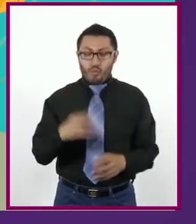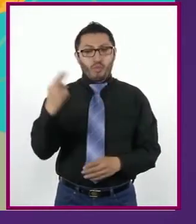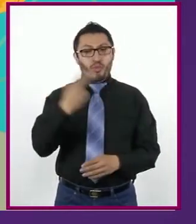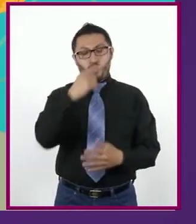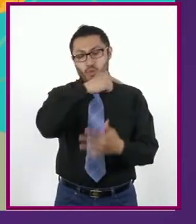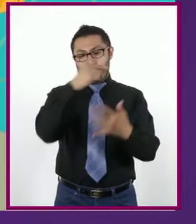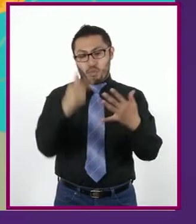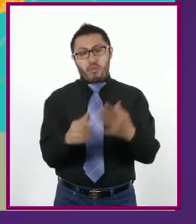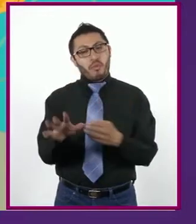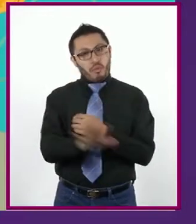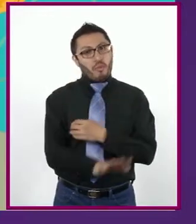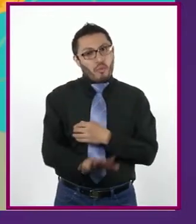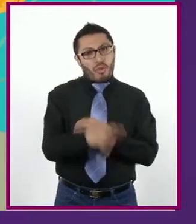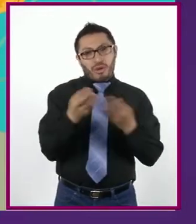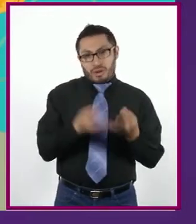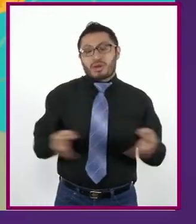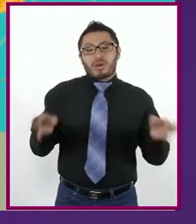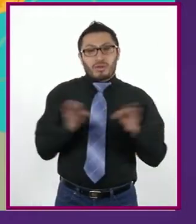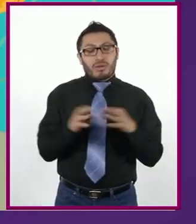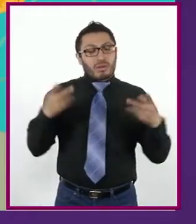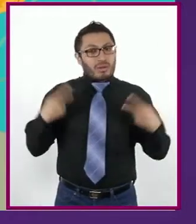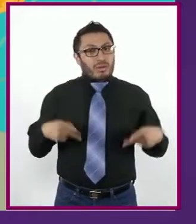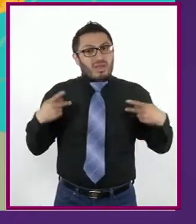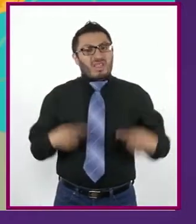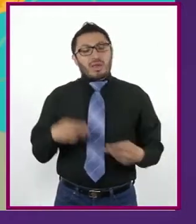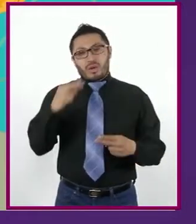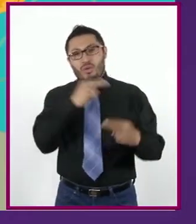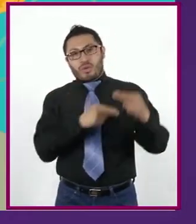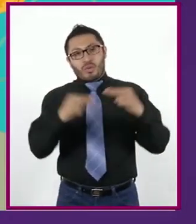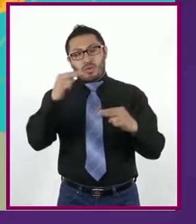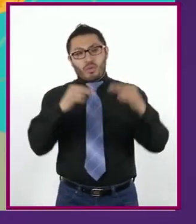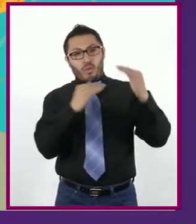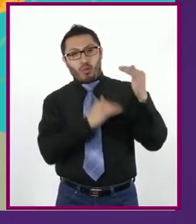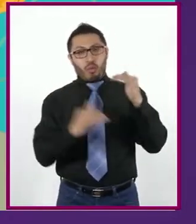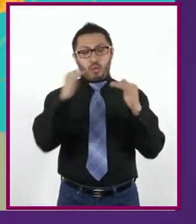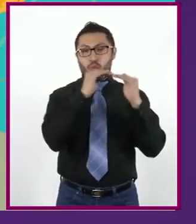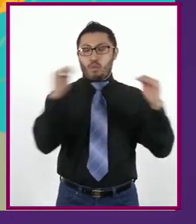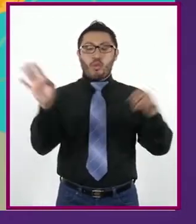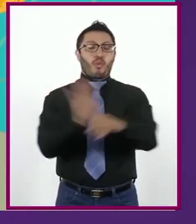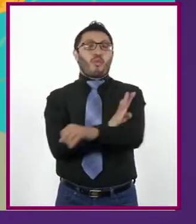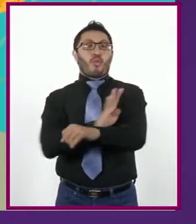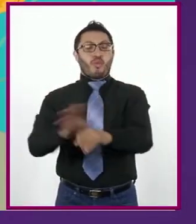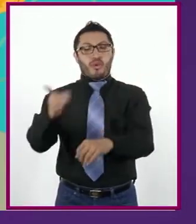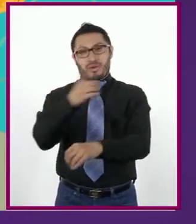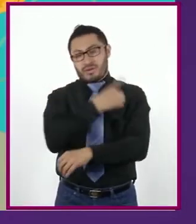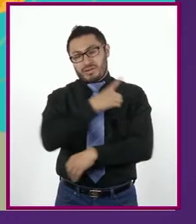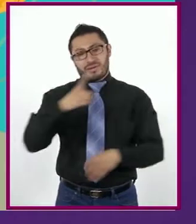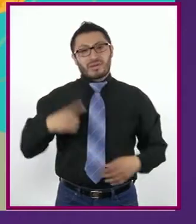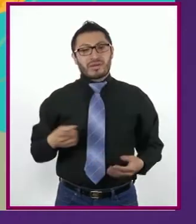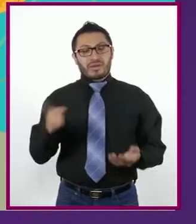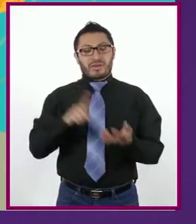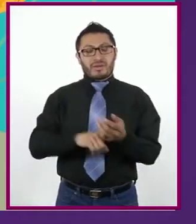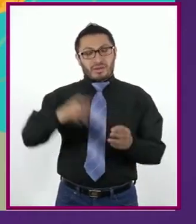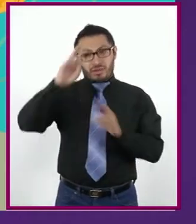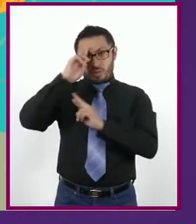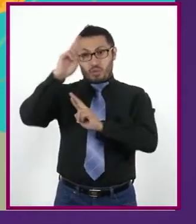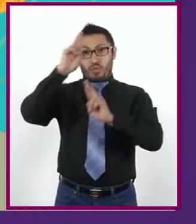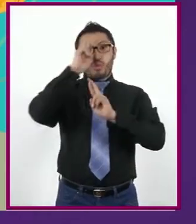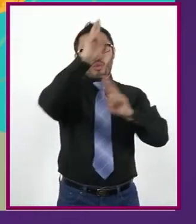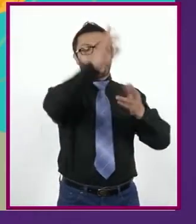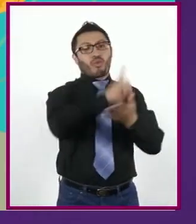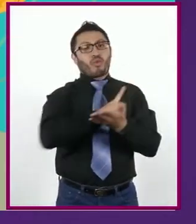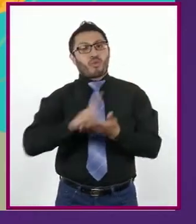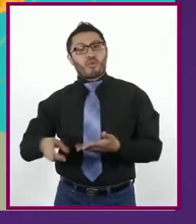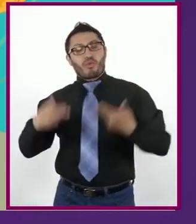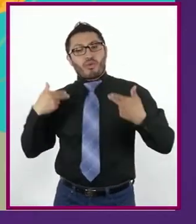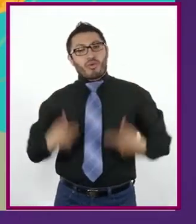básicas, el ser humano alcanza un nivel de bienestar que debe de estar centrado en el respeto a los derechos humanos,